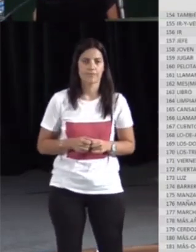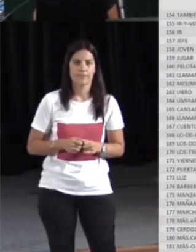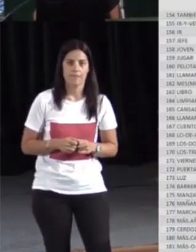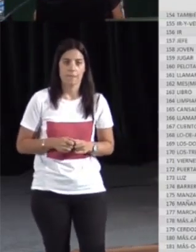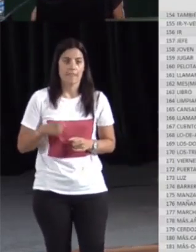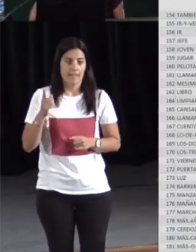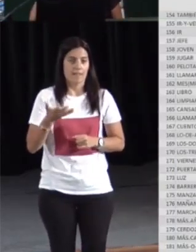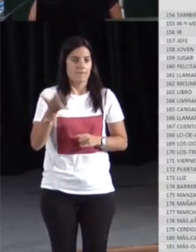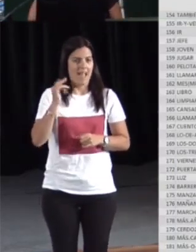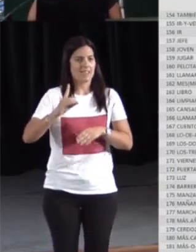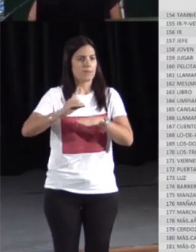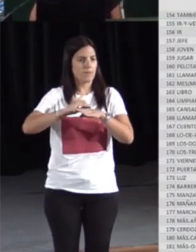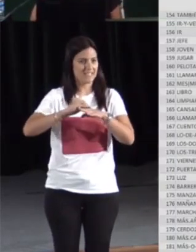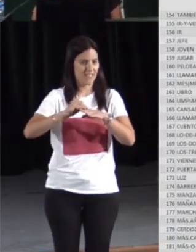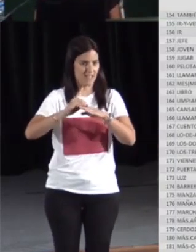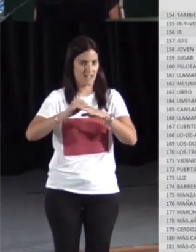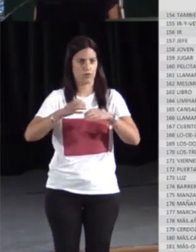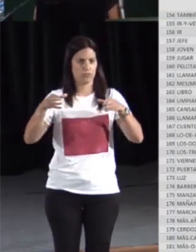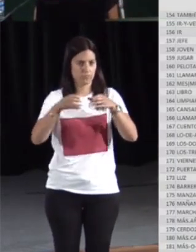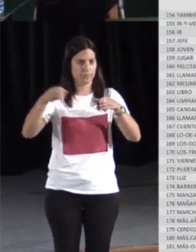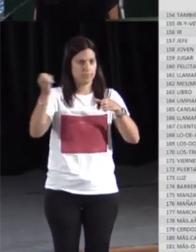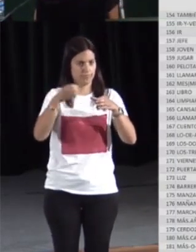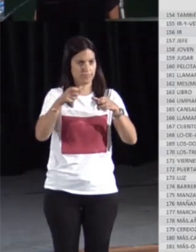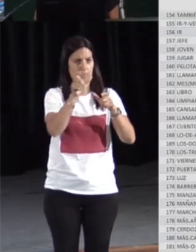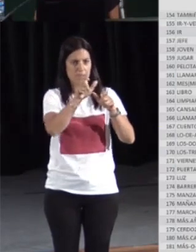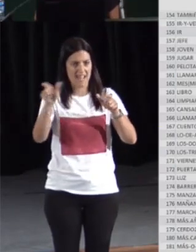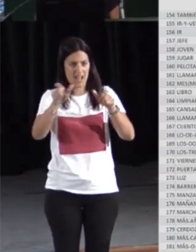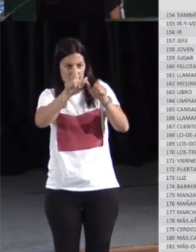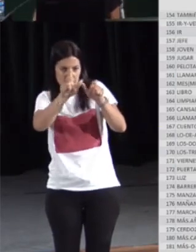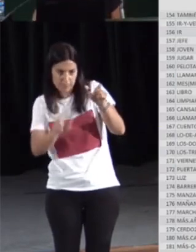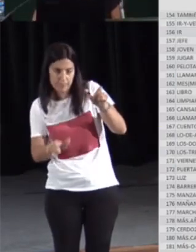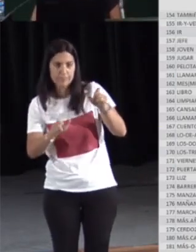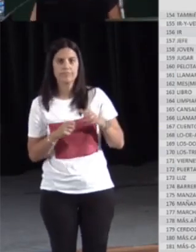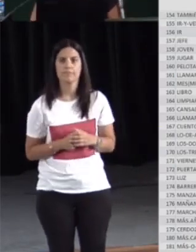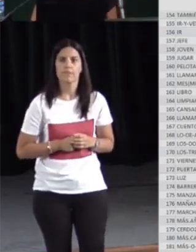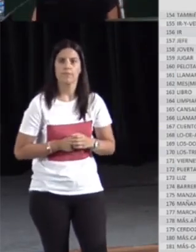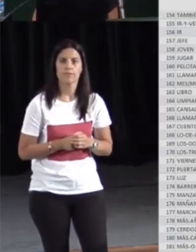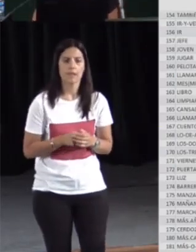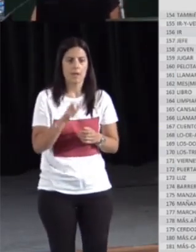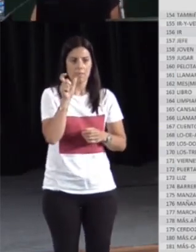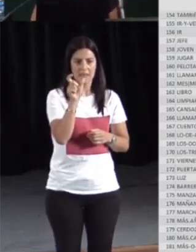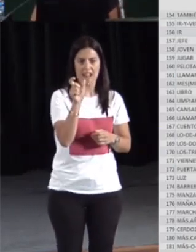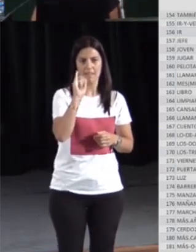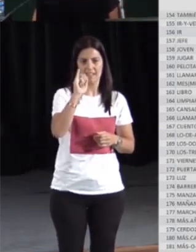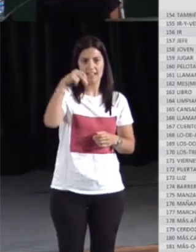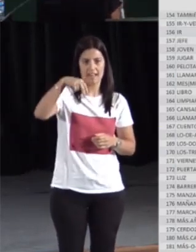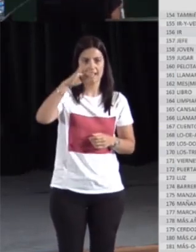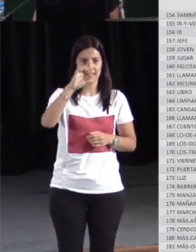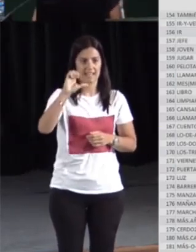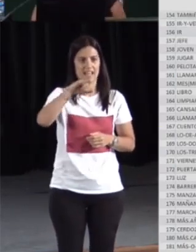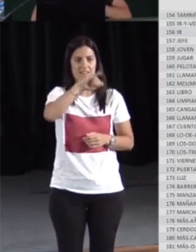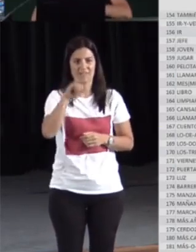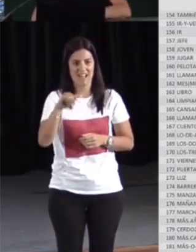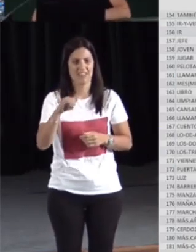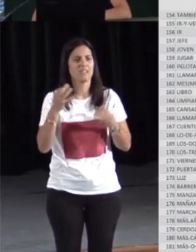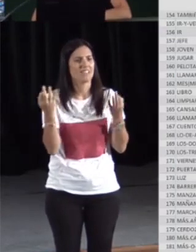Buenos días. ¿Qué título de la comunicación? La palabra interfaz. ¿Qué significa? En